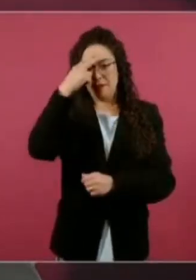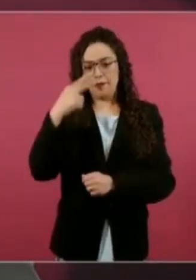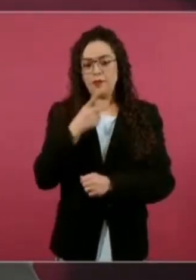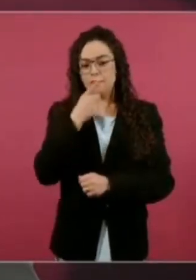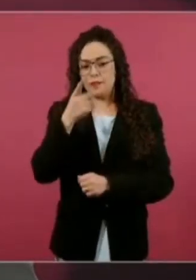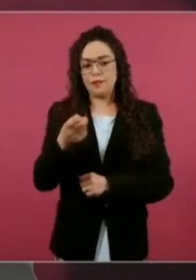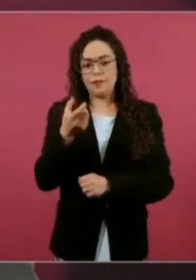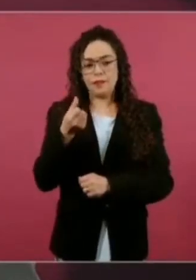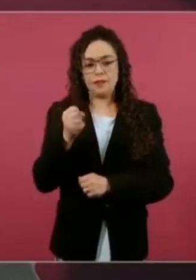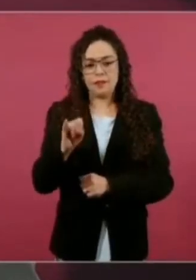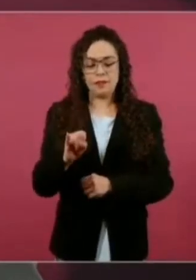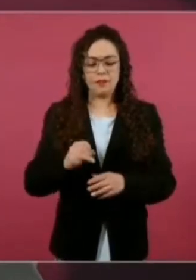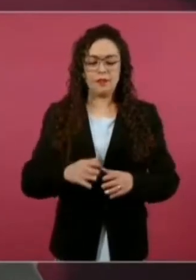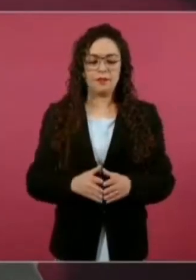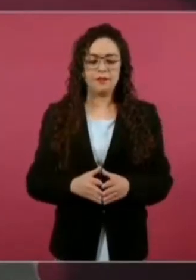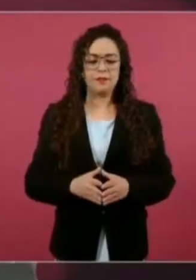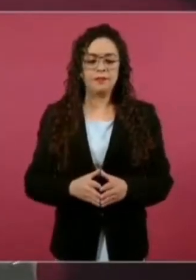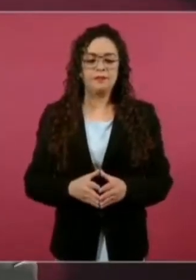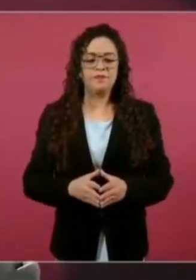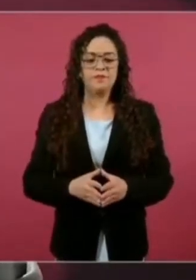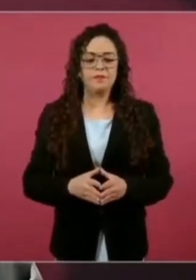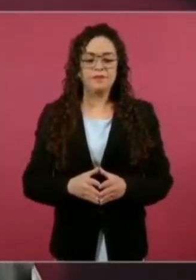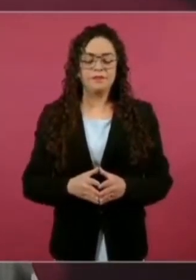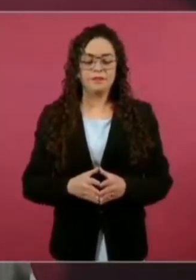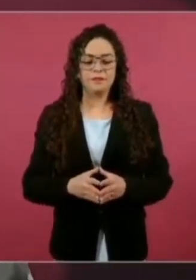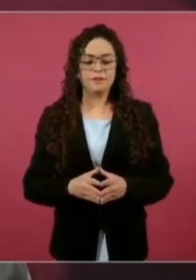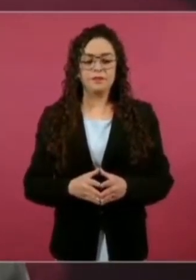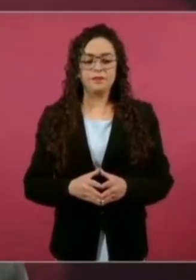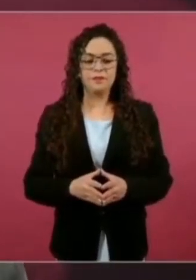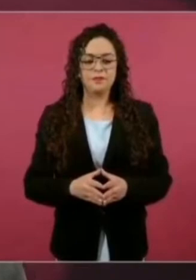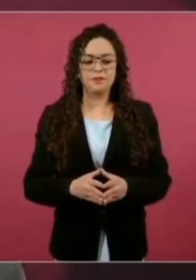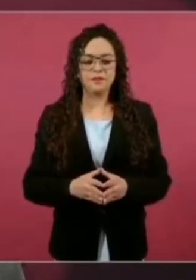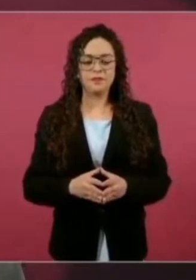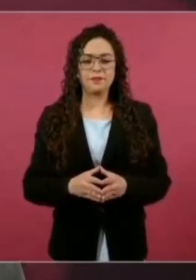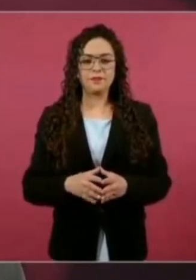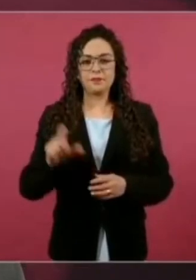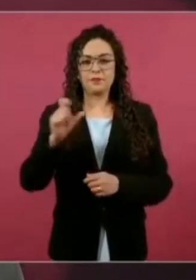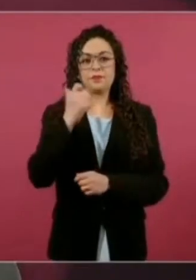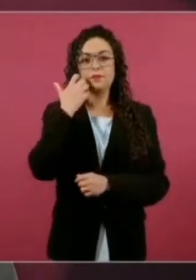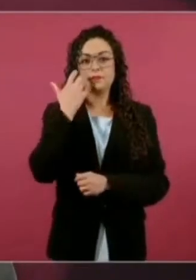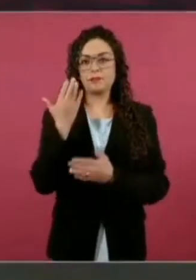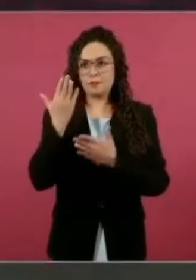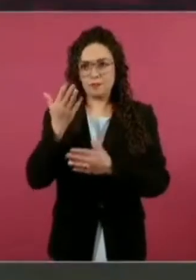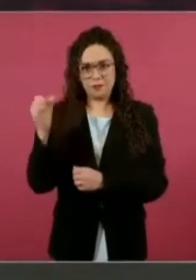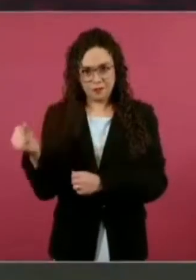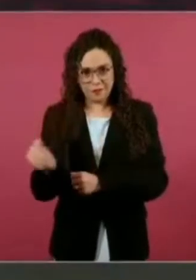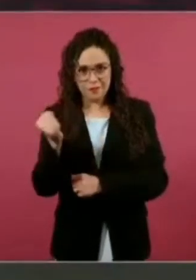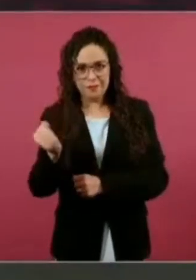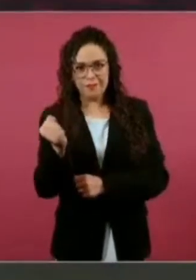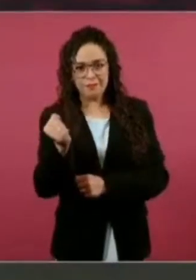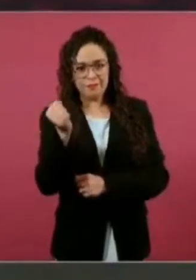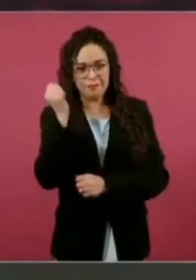cuando le desea a uno que le vaya bien a alguien,